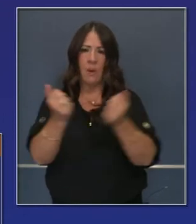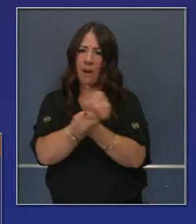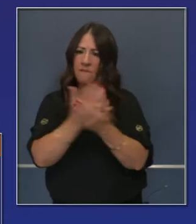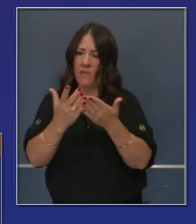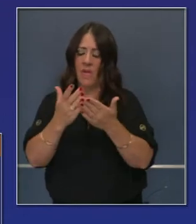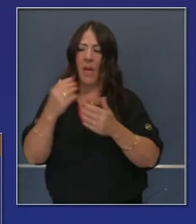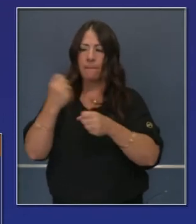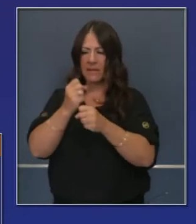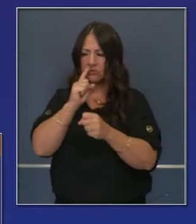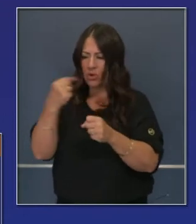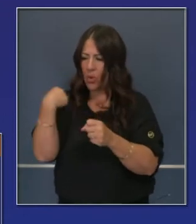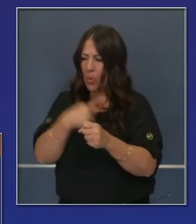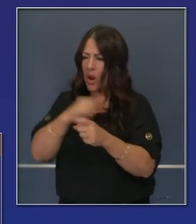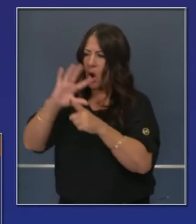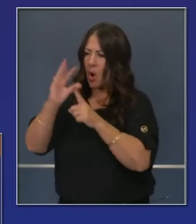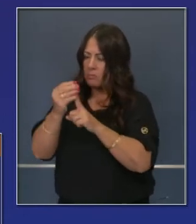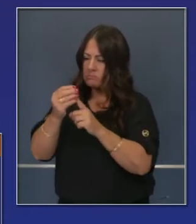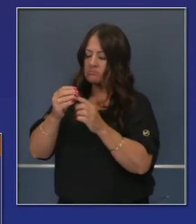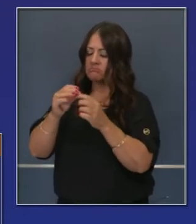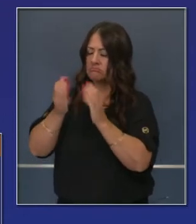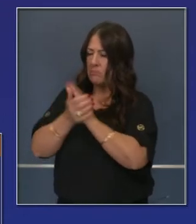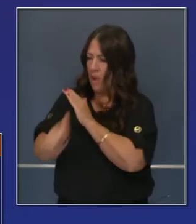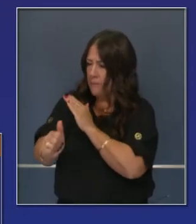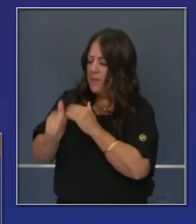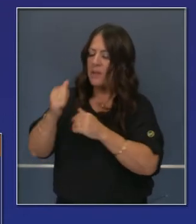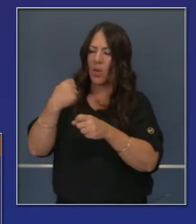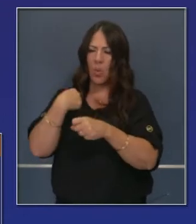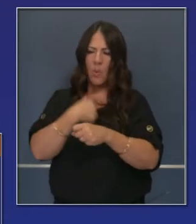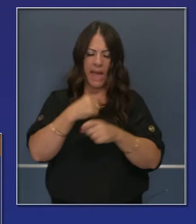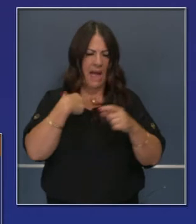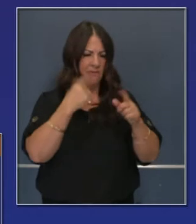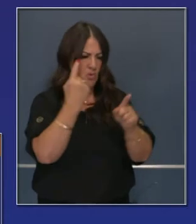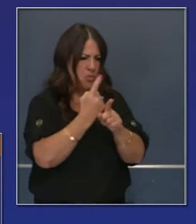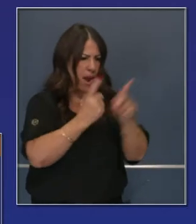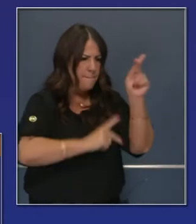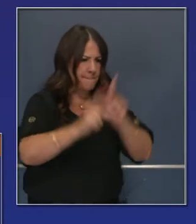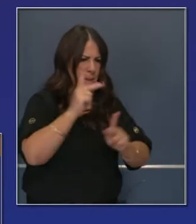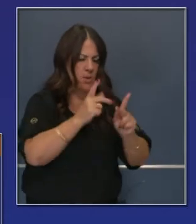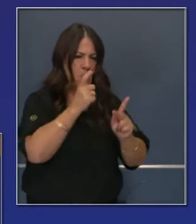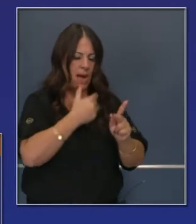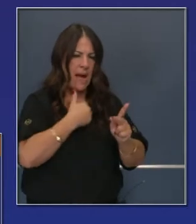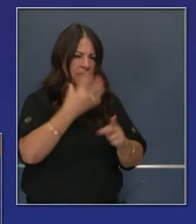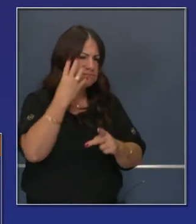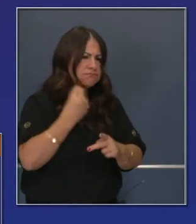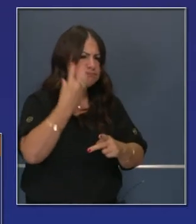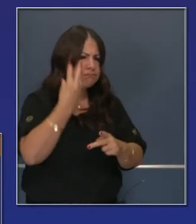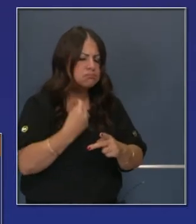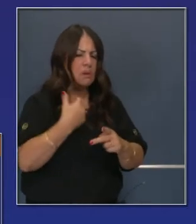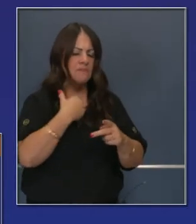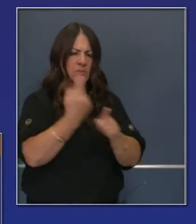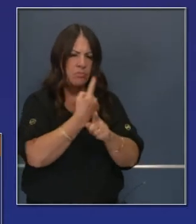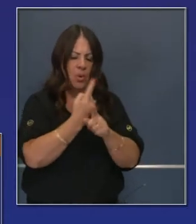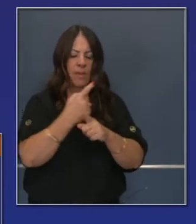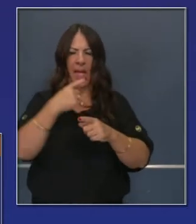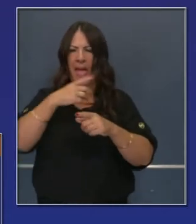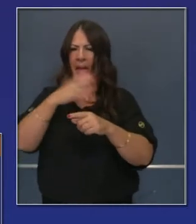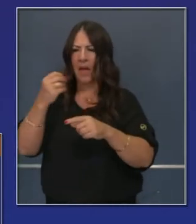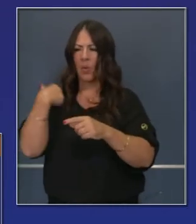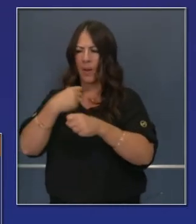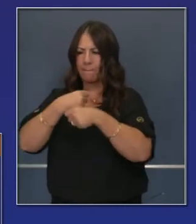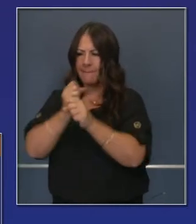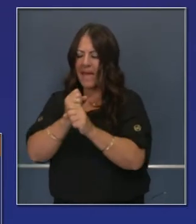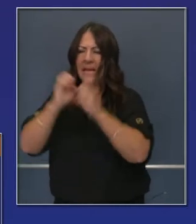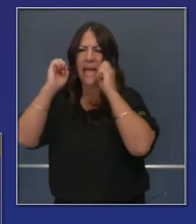consistentemente pendientes de que seamos competentes, de que haya mensajeros confiables, de que tengamos